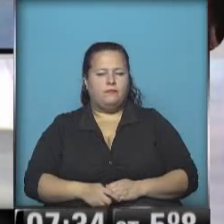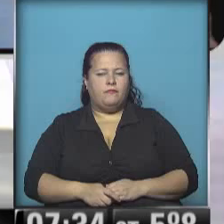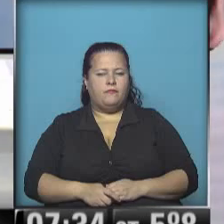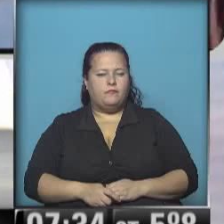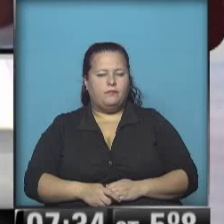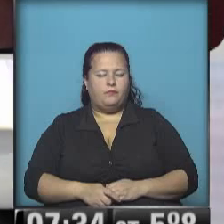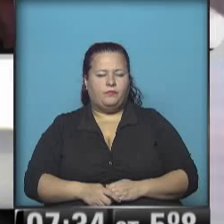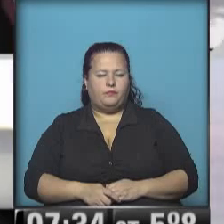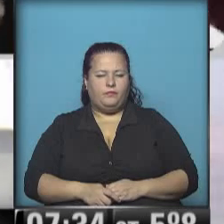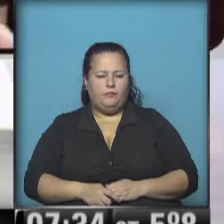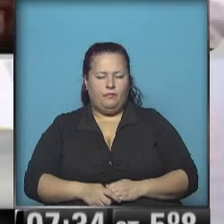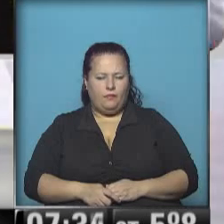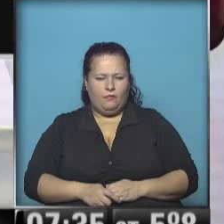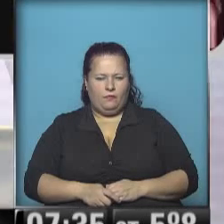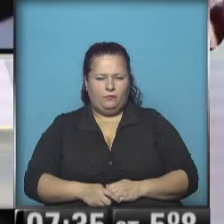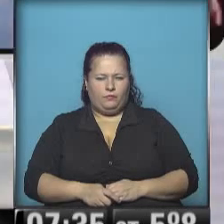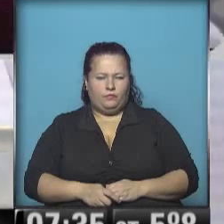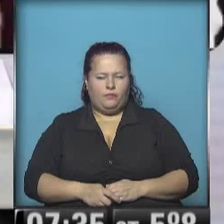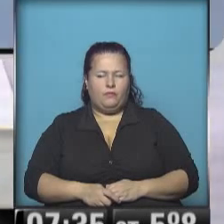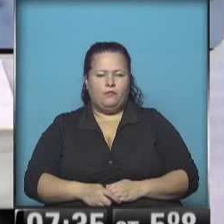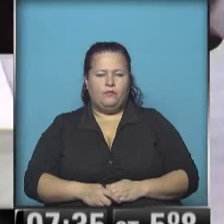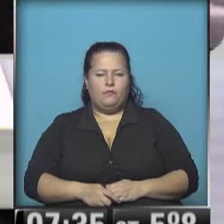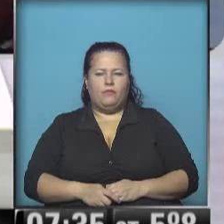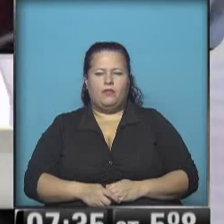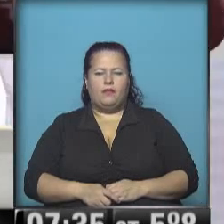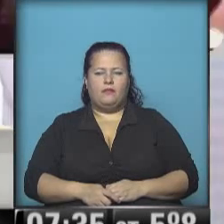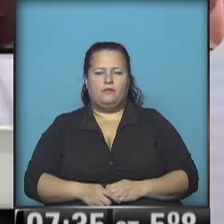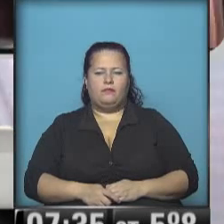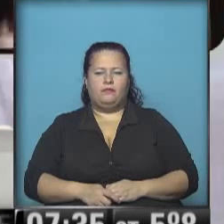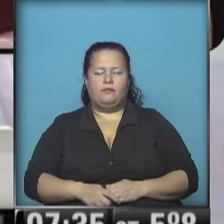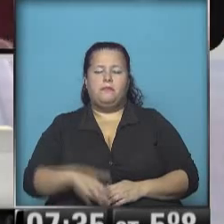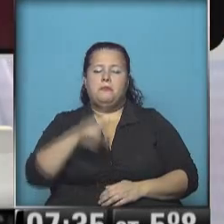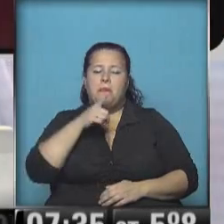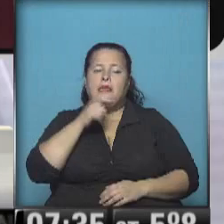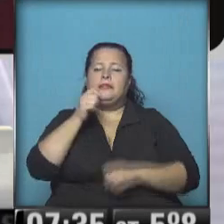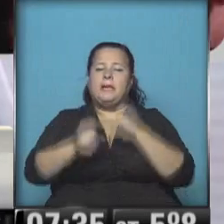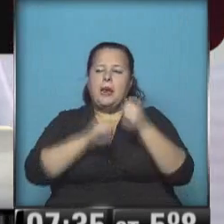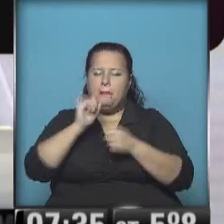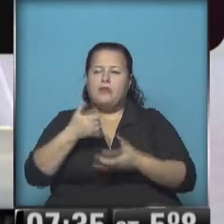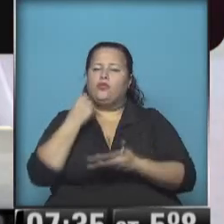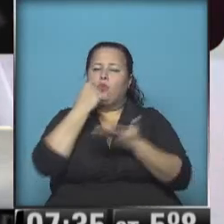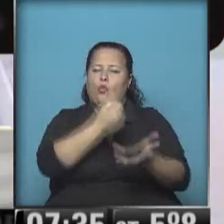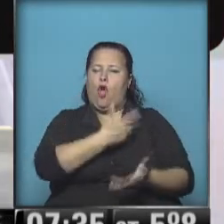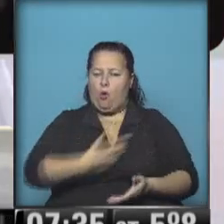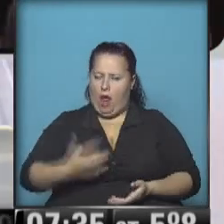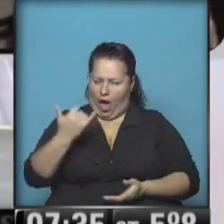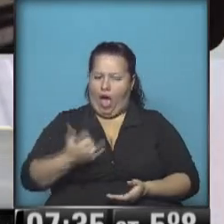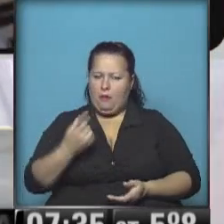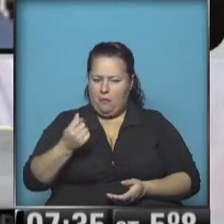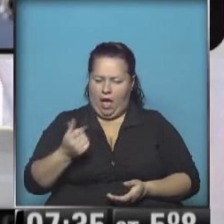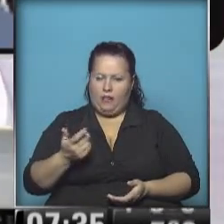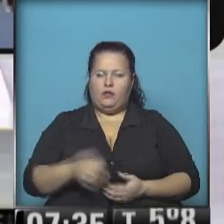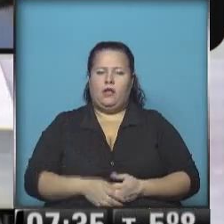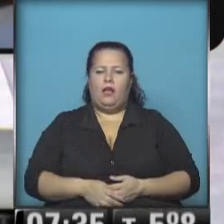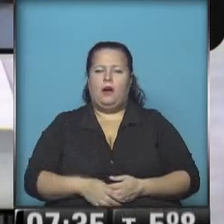cuestión, la empresa sí recibió, aparentemente recibió un subsidio del gobierno, en la